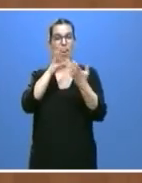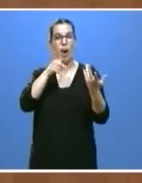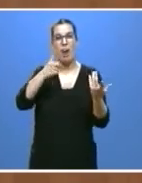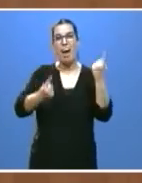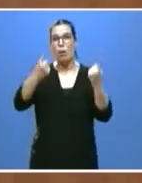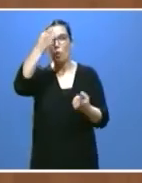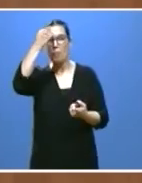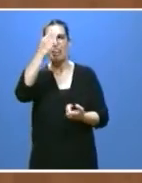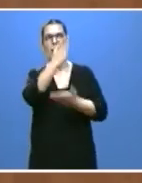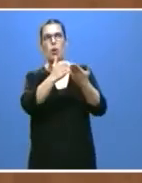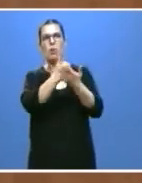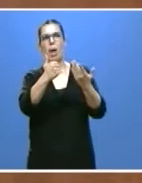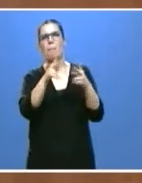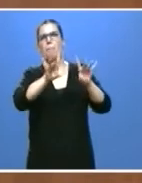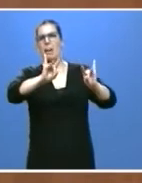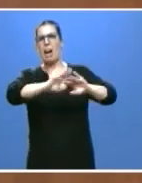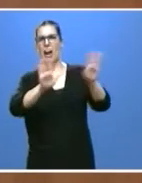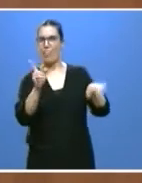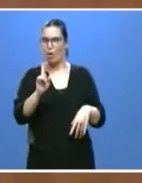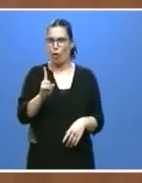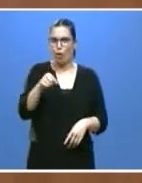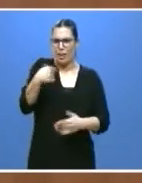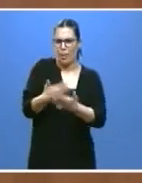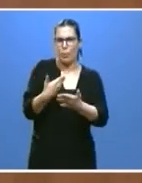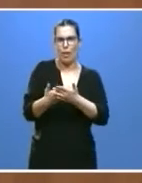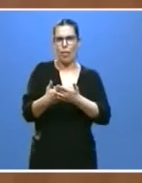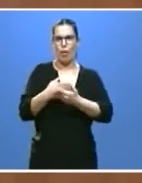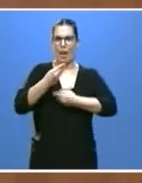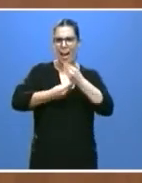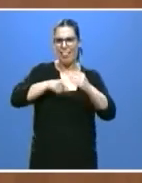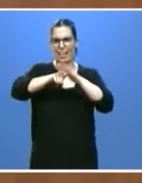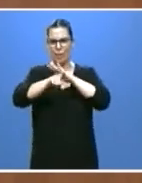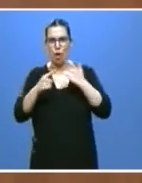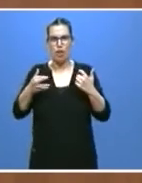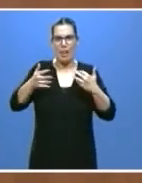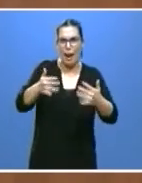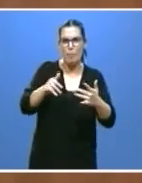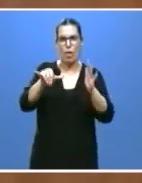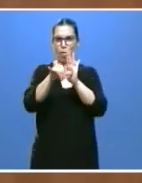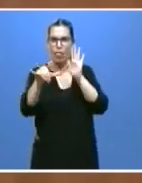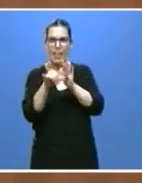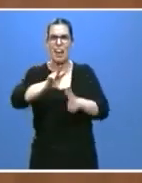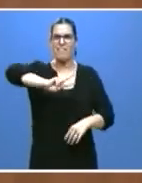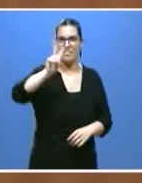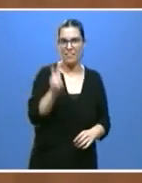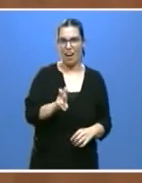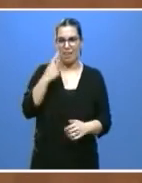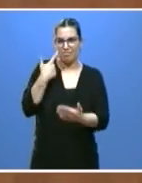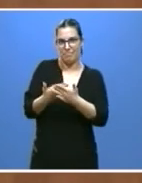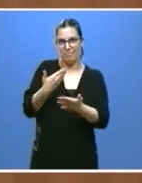autonomías como instrumentos ágiles eficientes cercanos y útiles capaces de dar